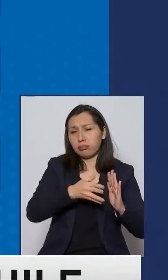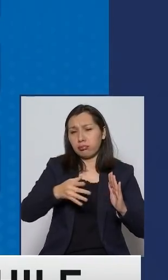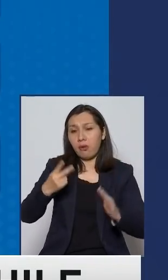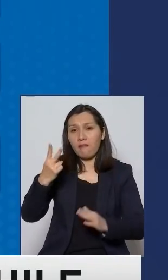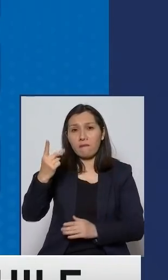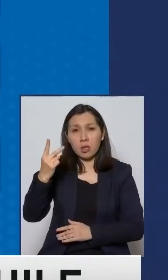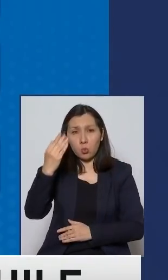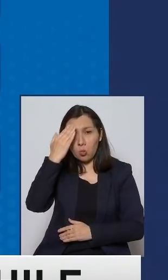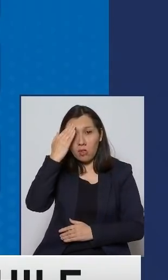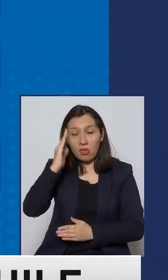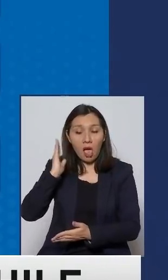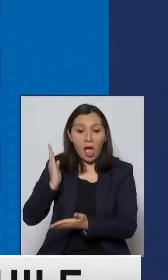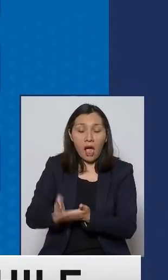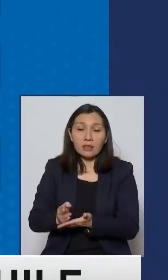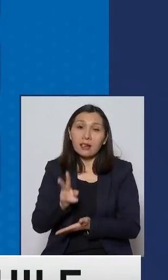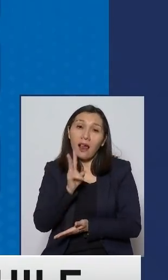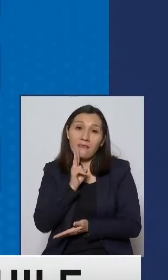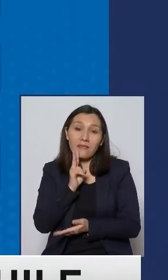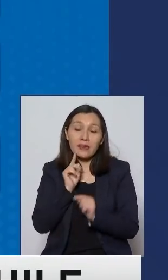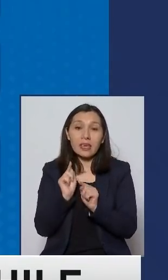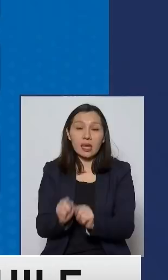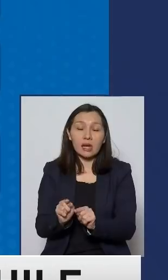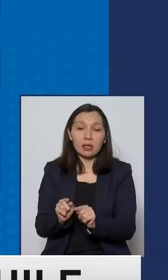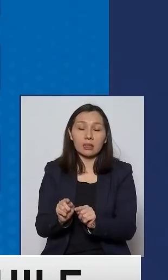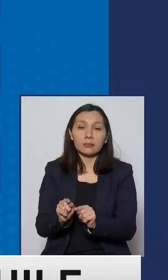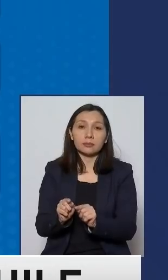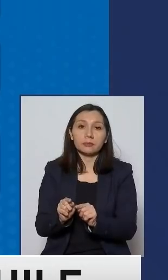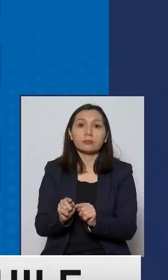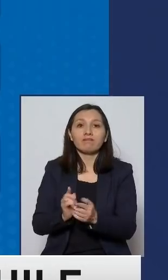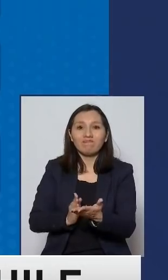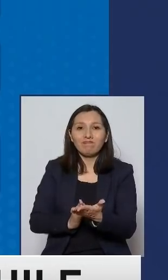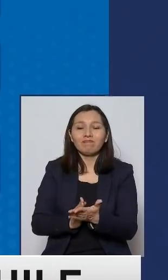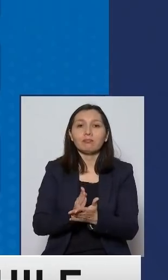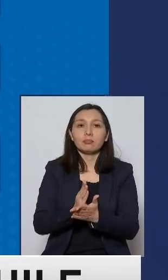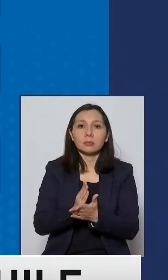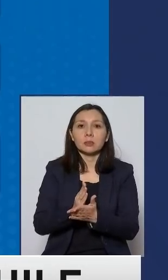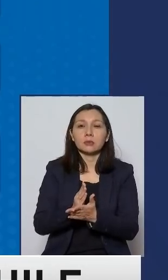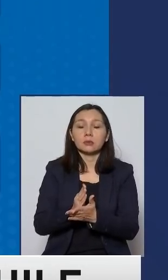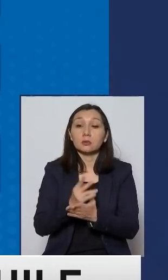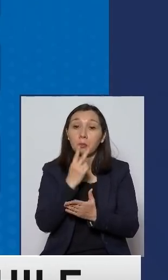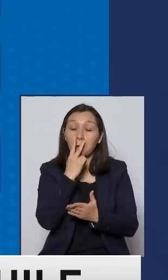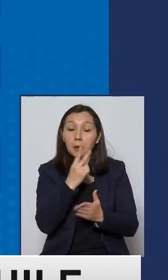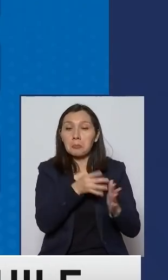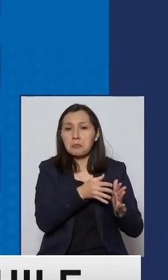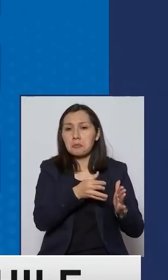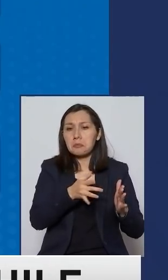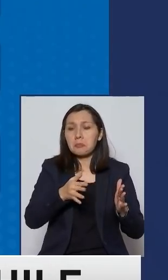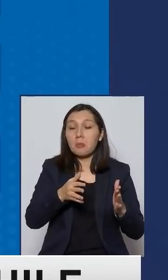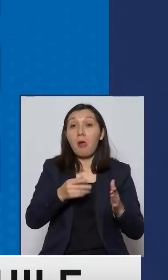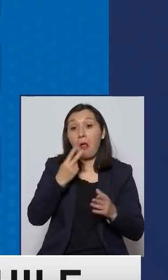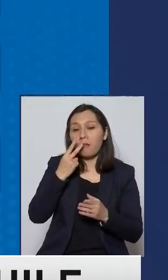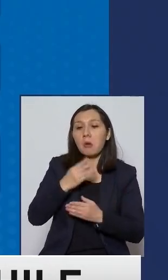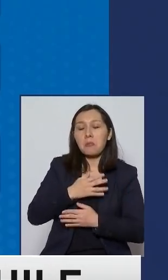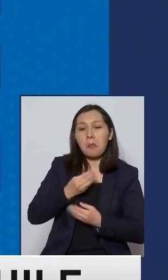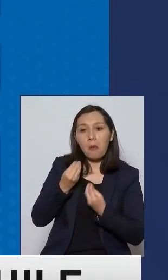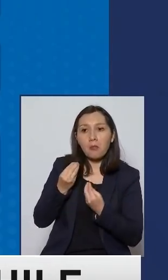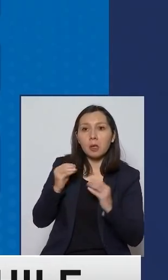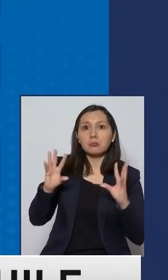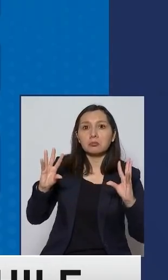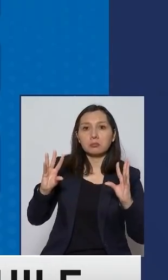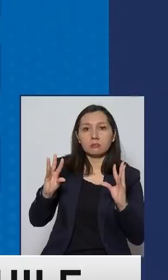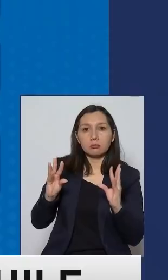días a este día viernes ha empezado a surtir el efecto deseábamos y también